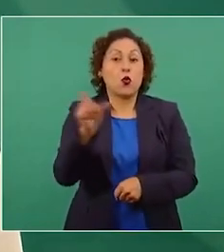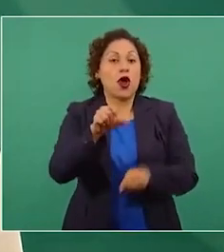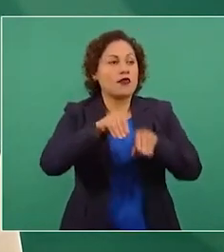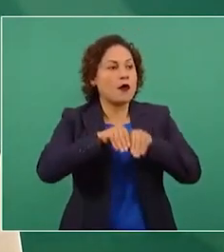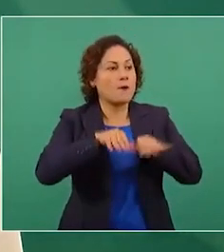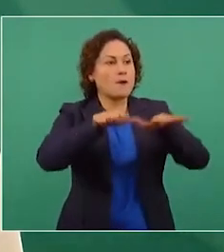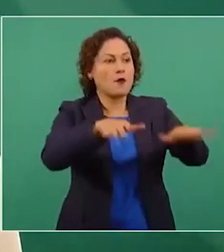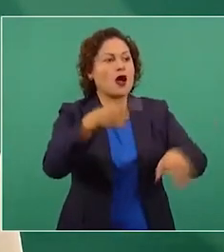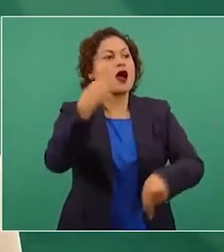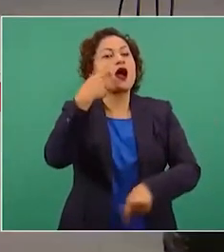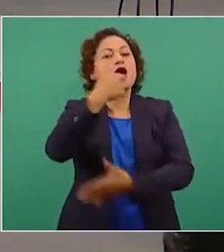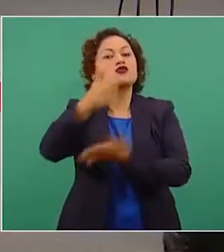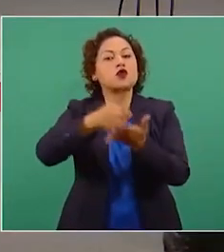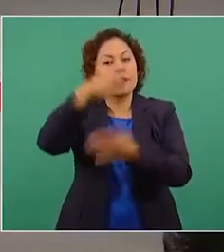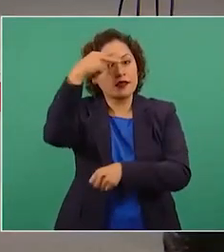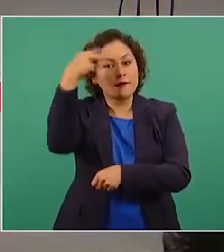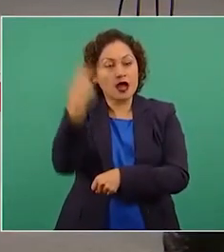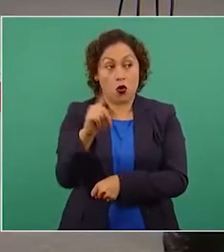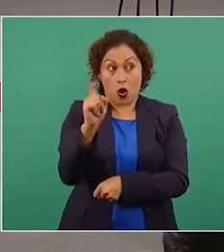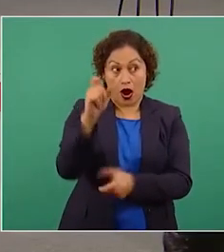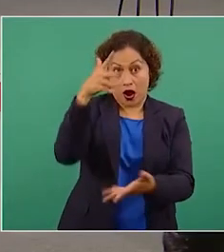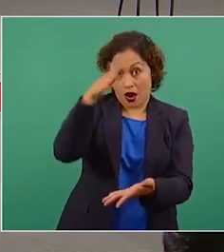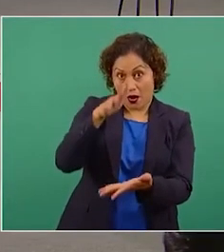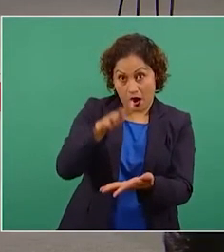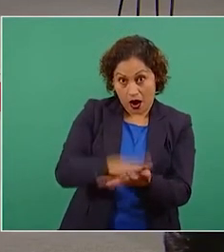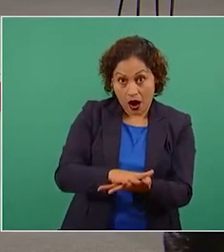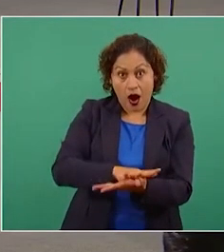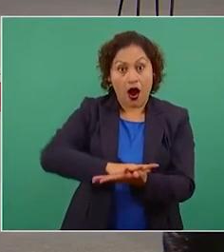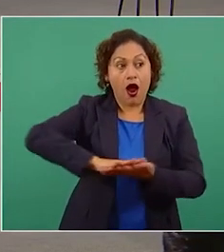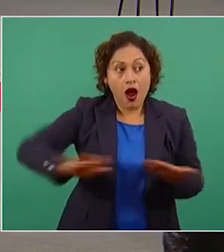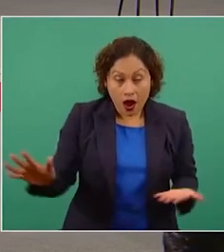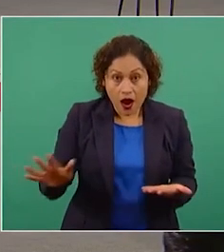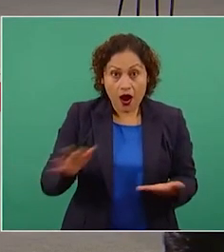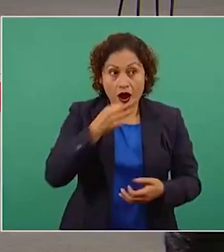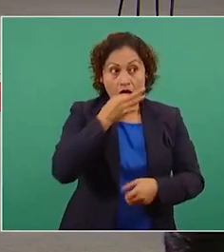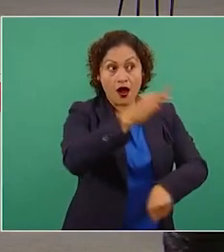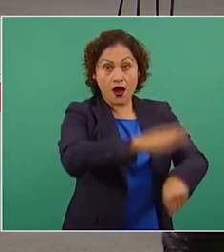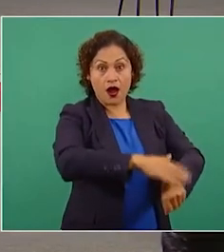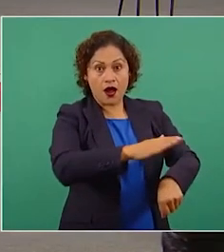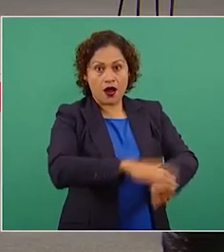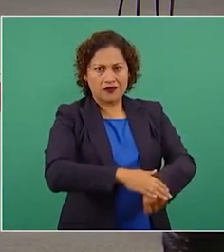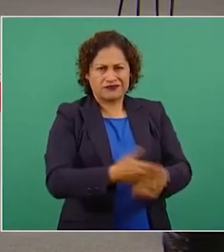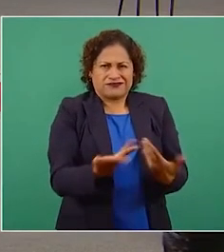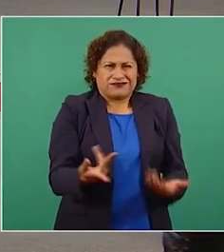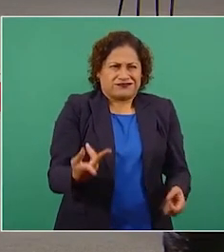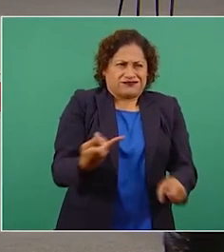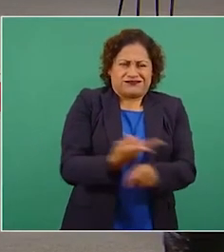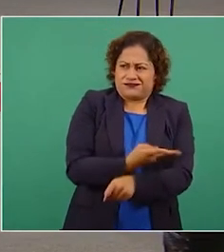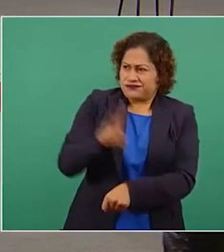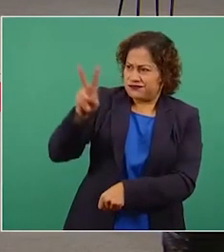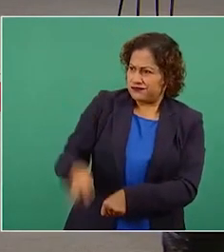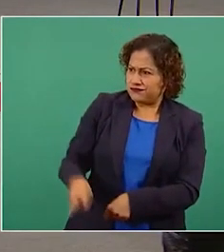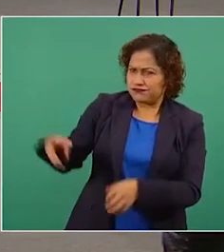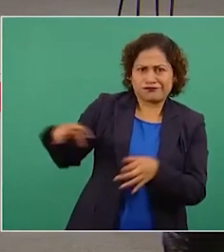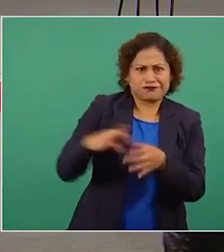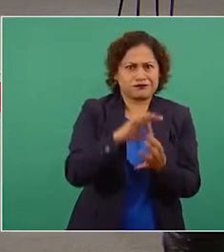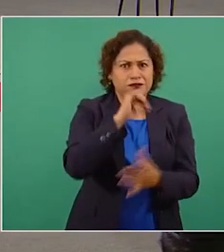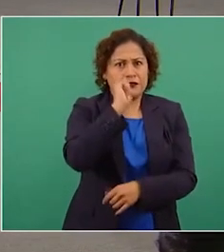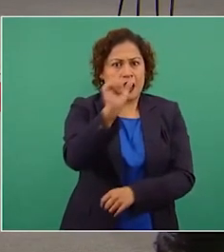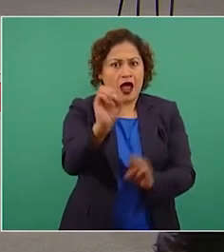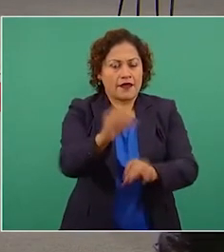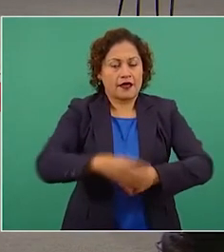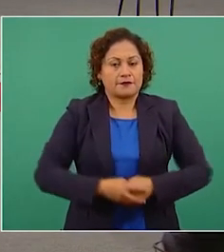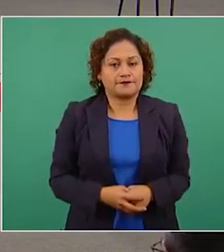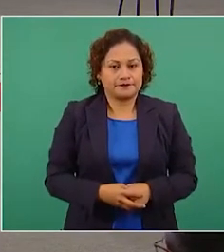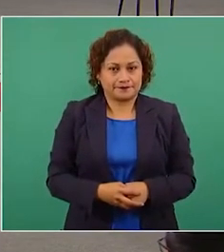en la capital del país y la zona conurbada, cuando no hay base para ello. Bueno, ahora vamos a